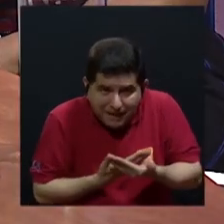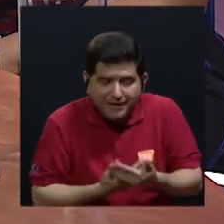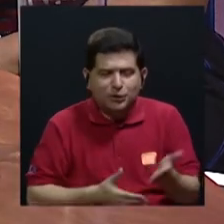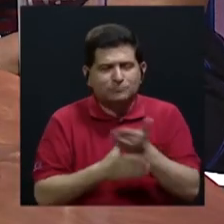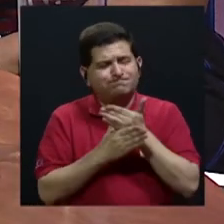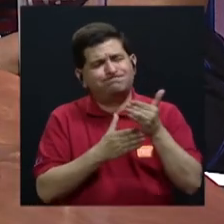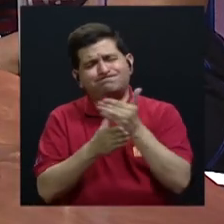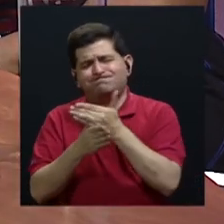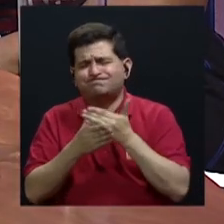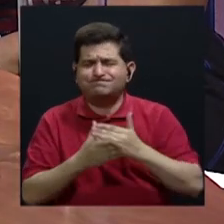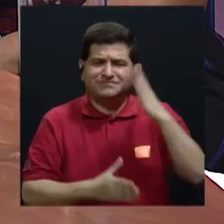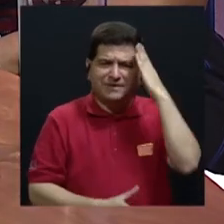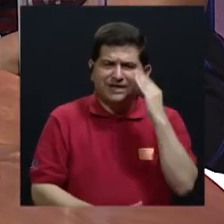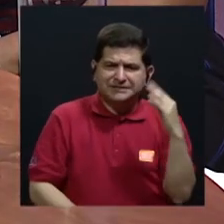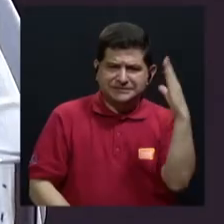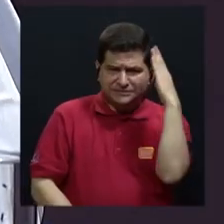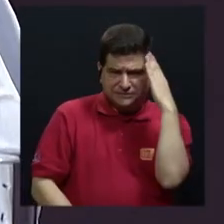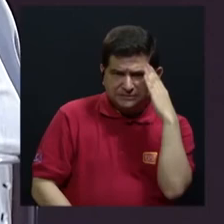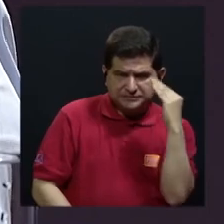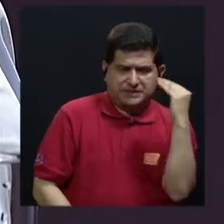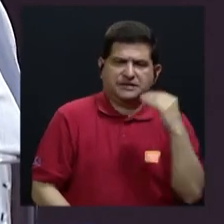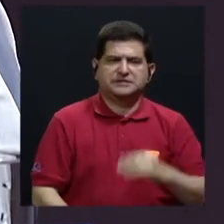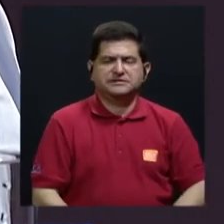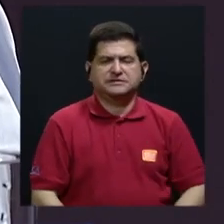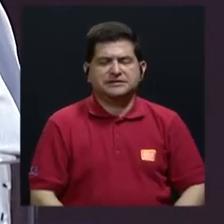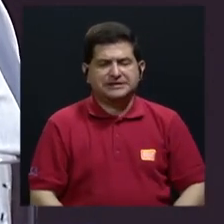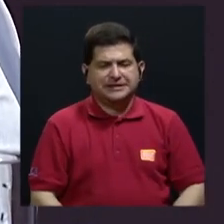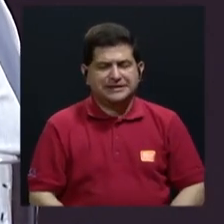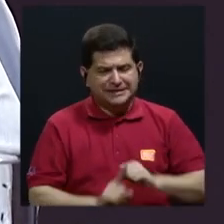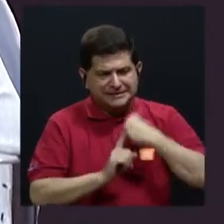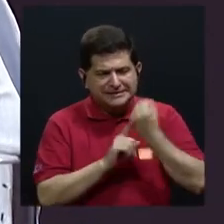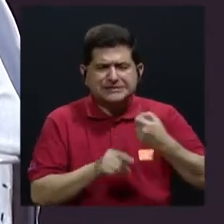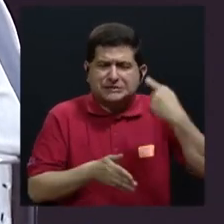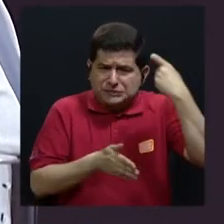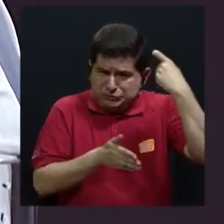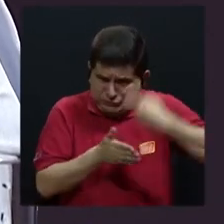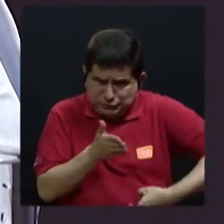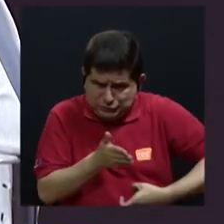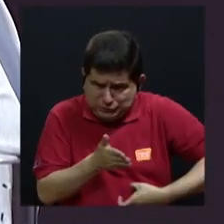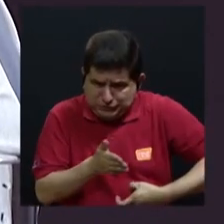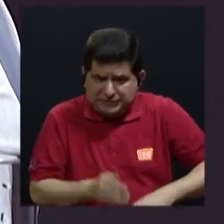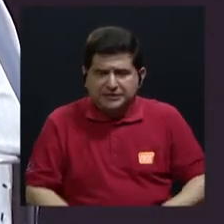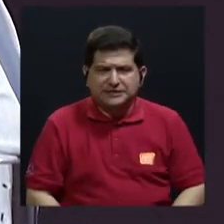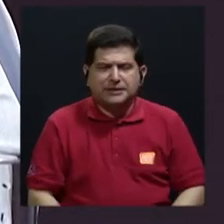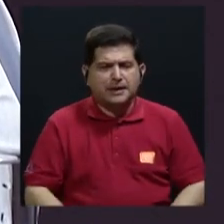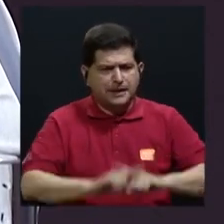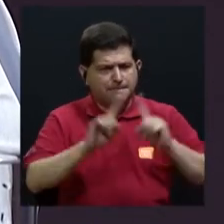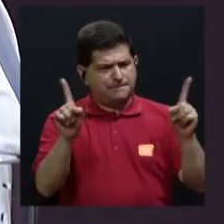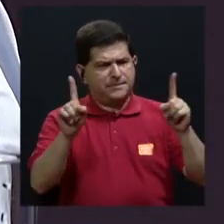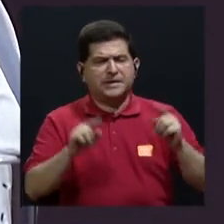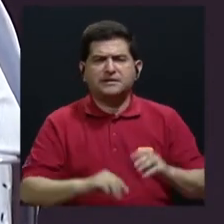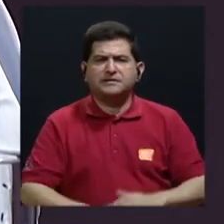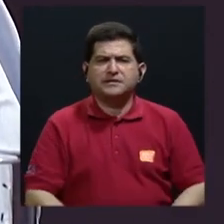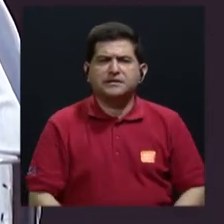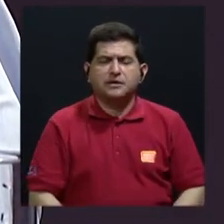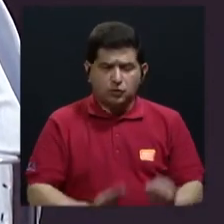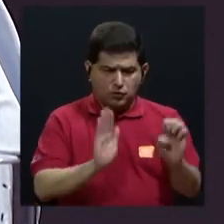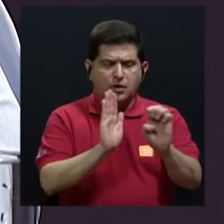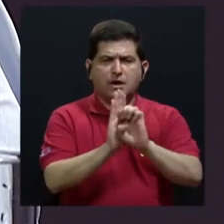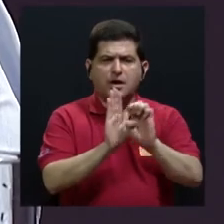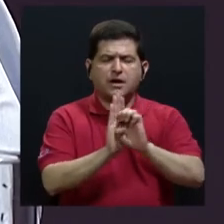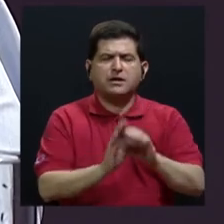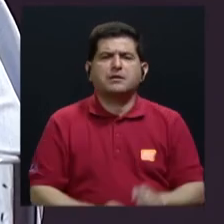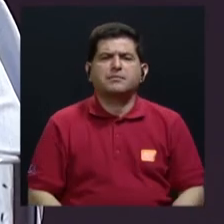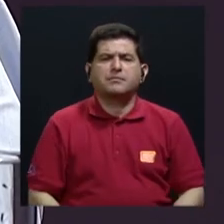compartirnos una experiencia lastimosa, por un lado, pero por otro, ejemplar